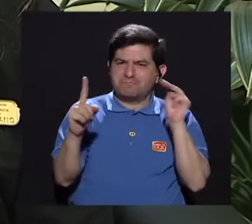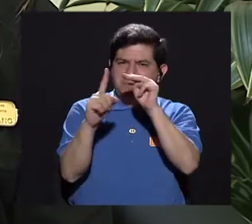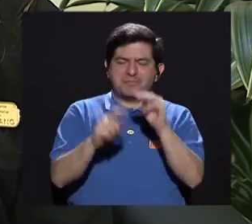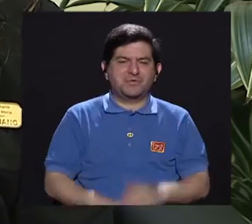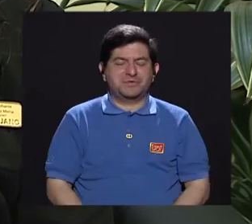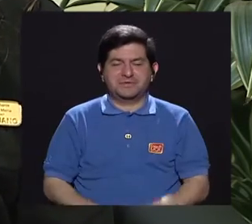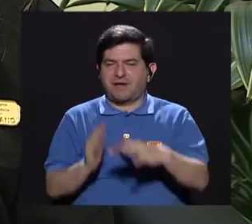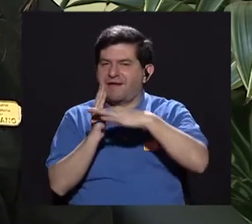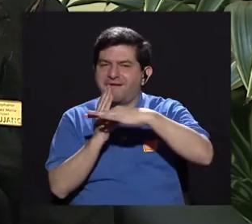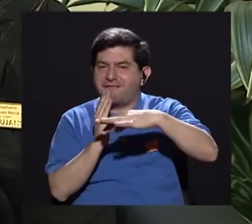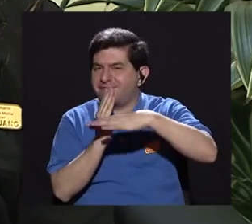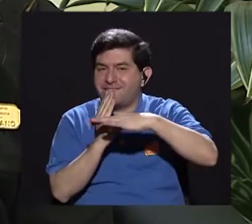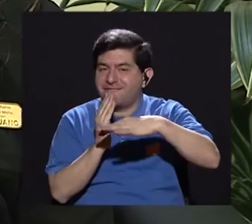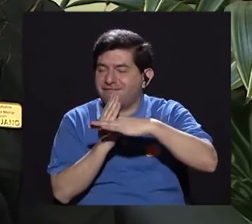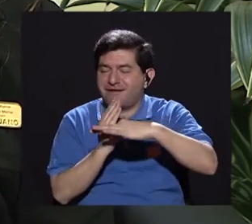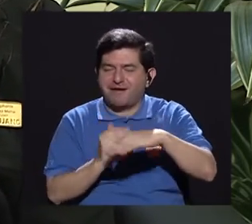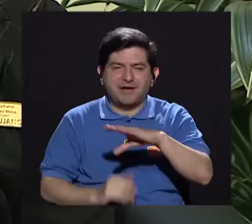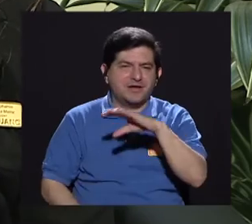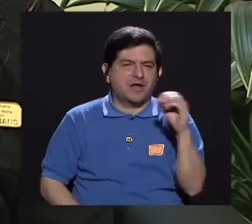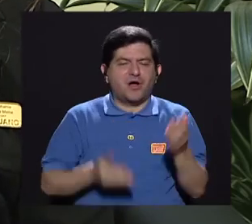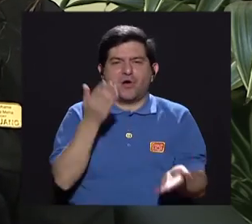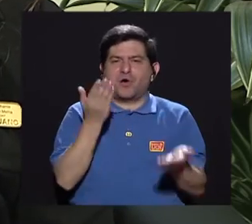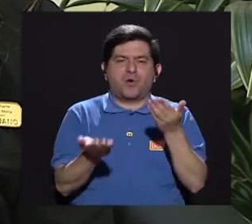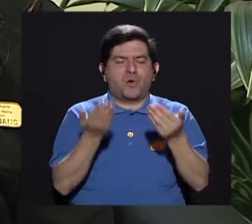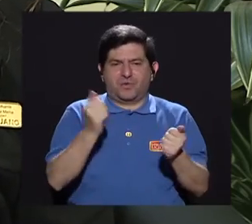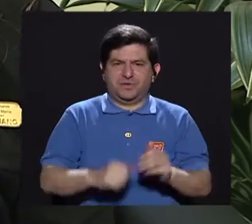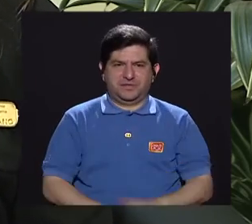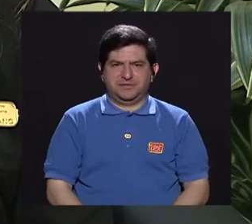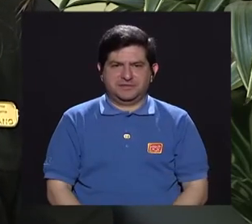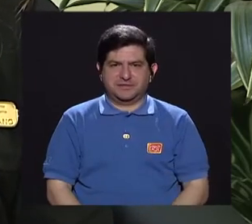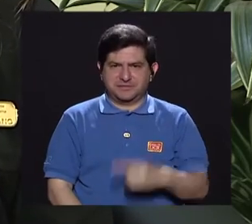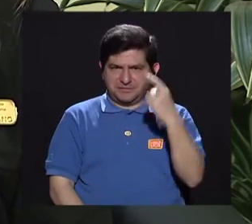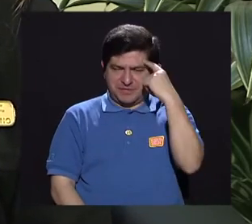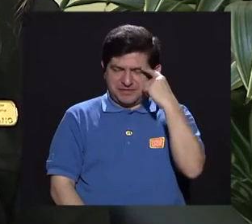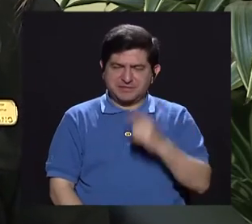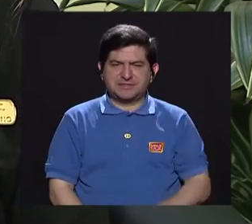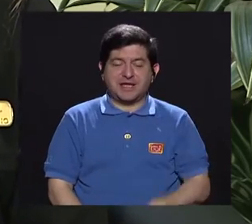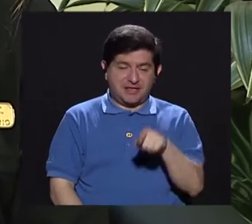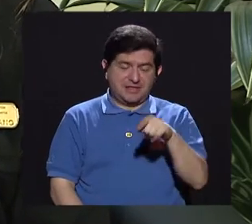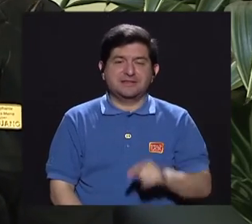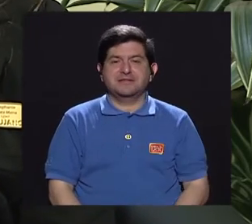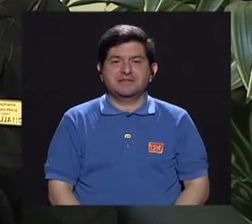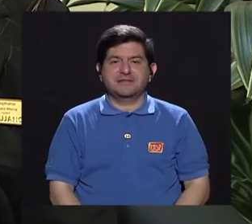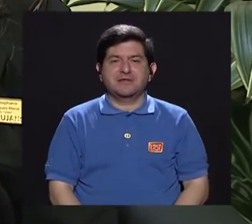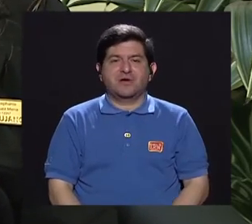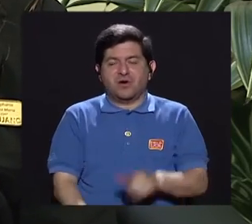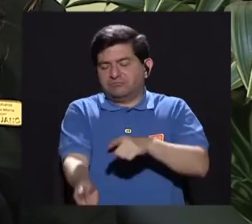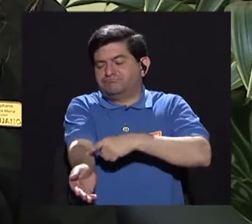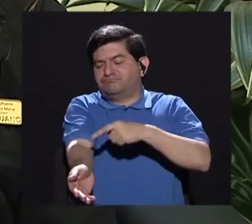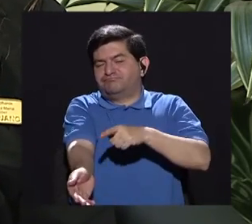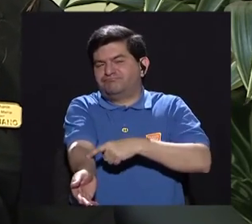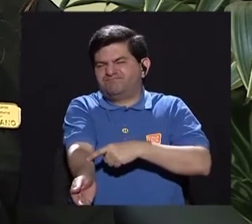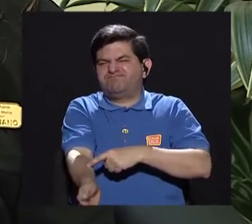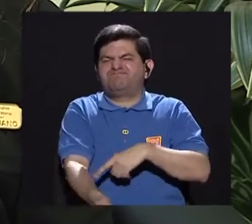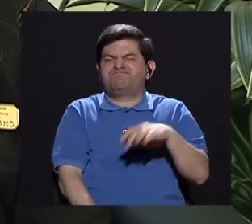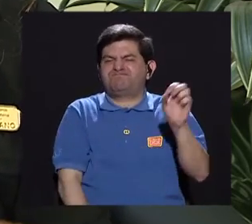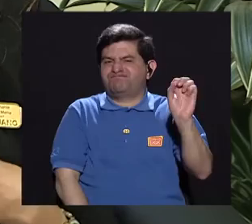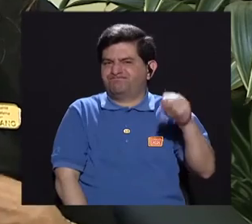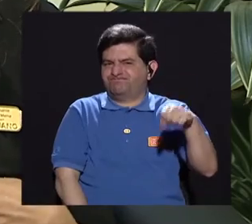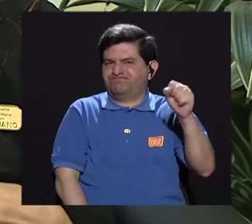digamos, de colesterol, si no estamos alcanzando las metas para el azúcar, la glicemia, entonces sí,